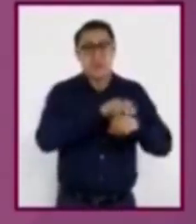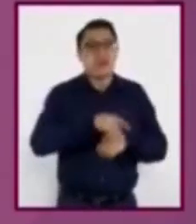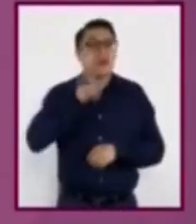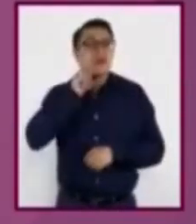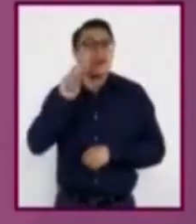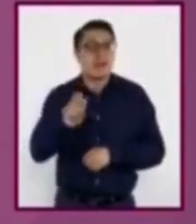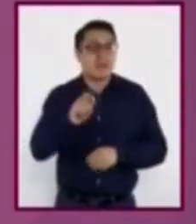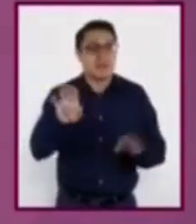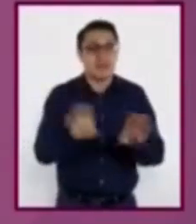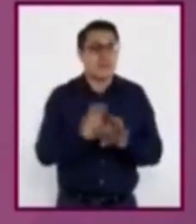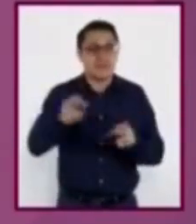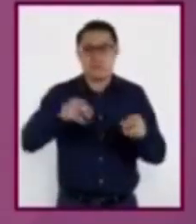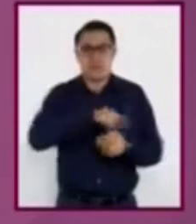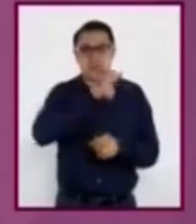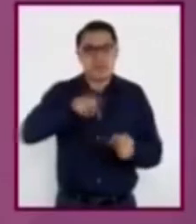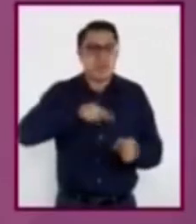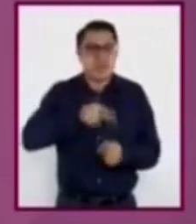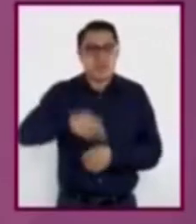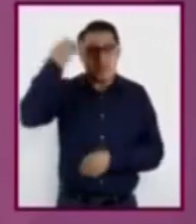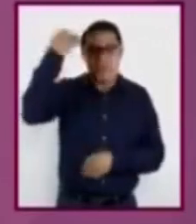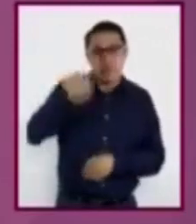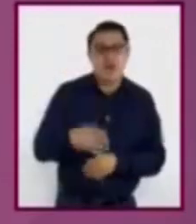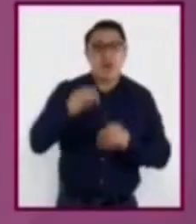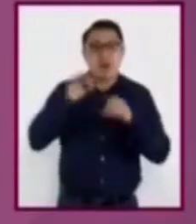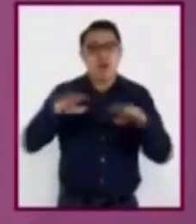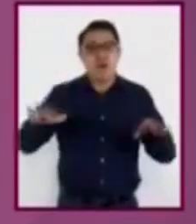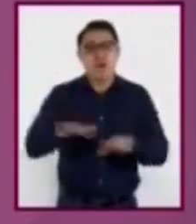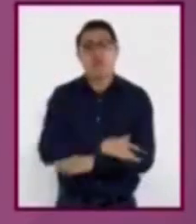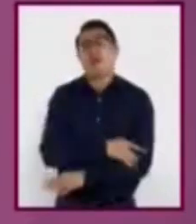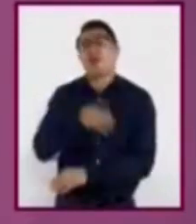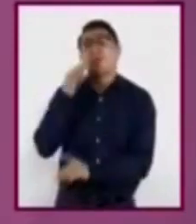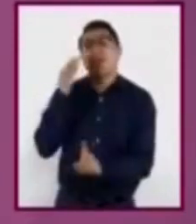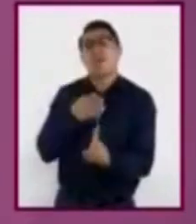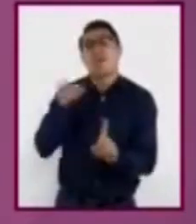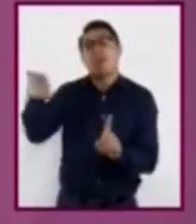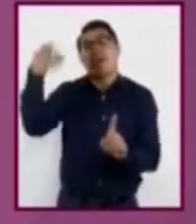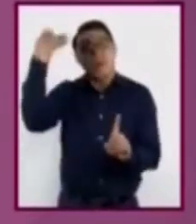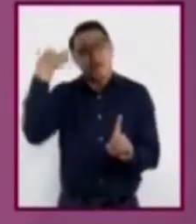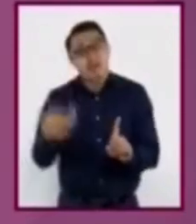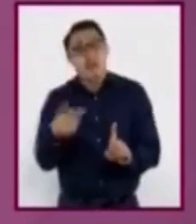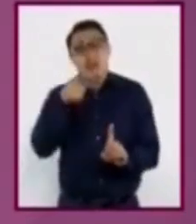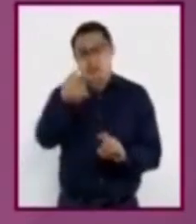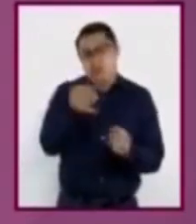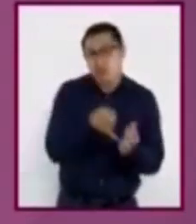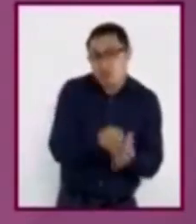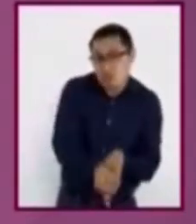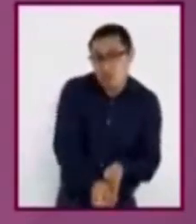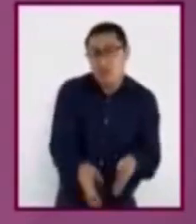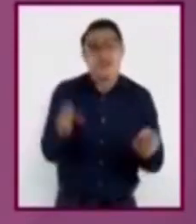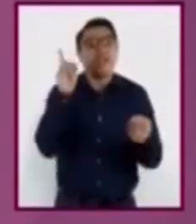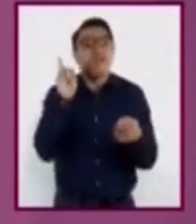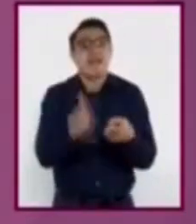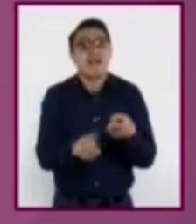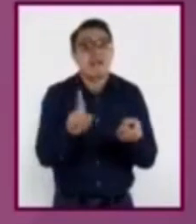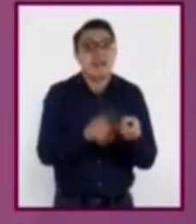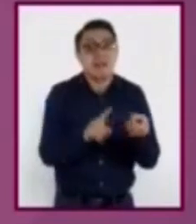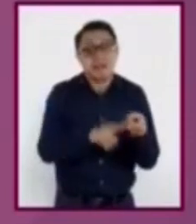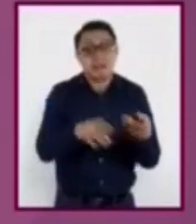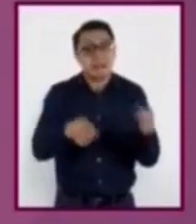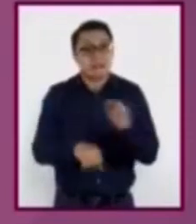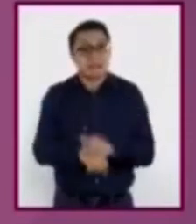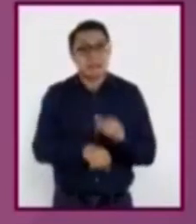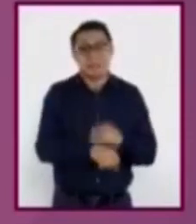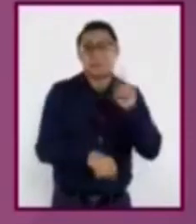como son o cambiar para que los acepten, ustedes tienen la capacidad para decidir con quién hacer amistad